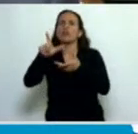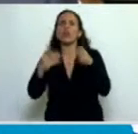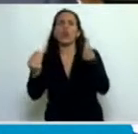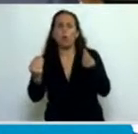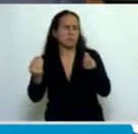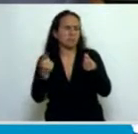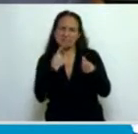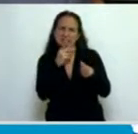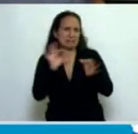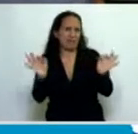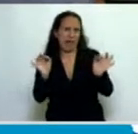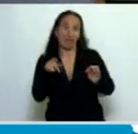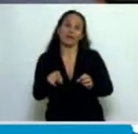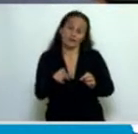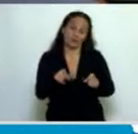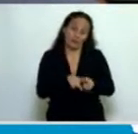es más de lo mismo.